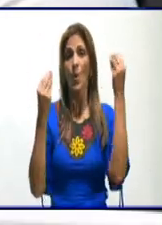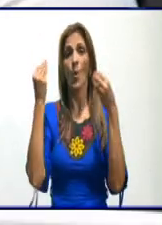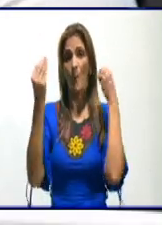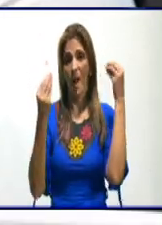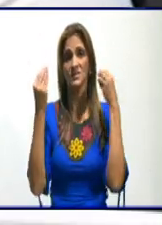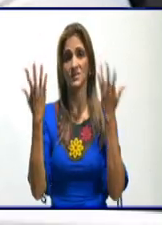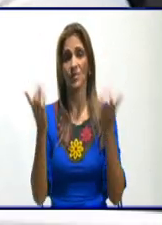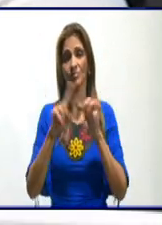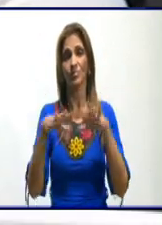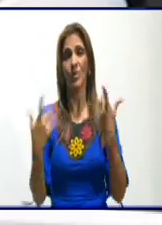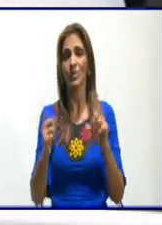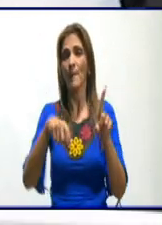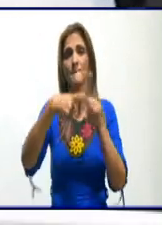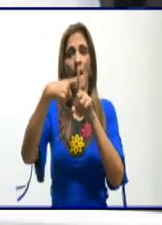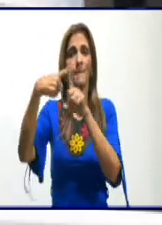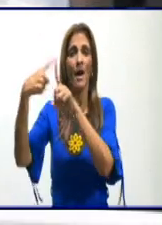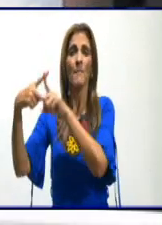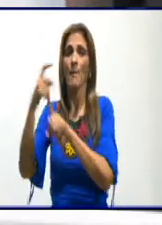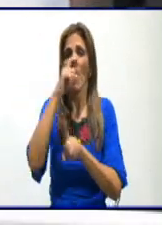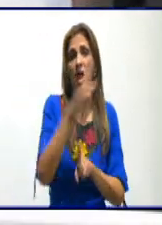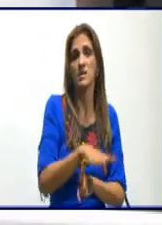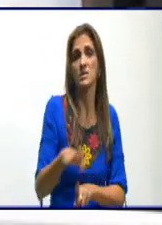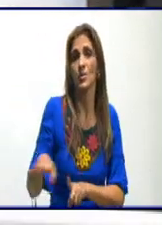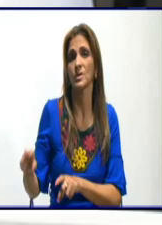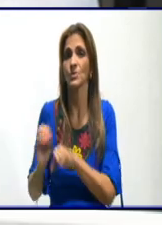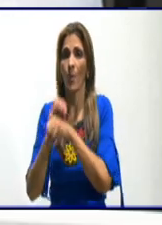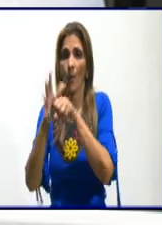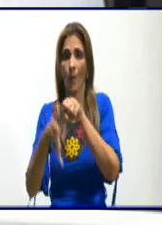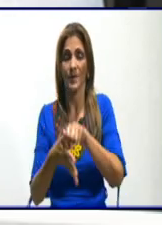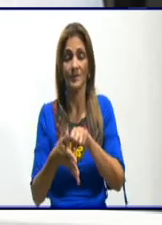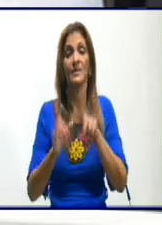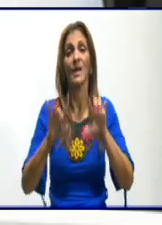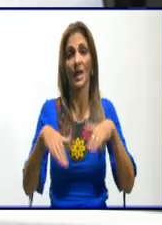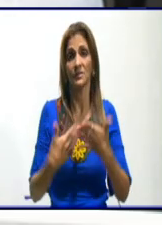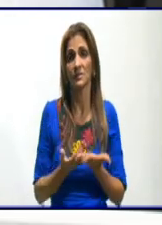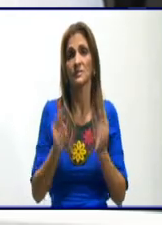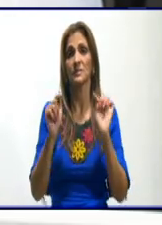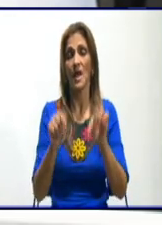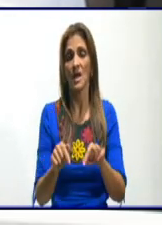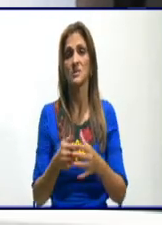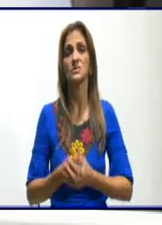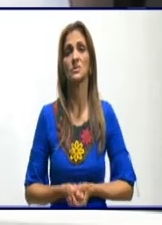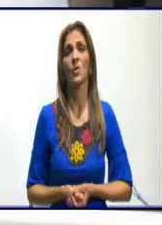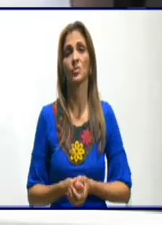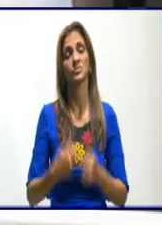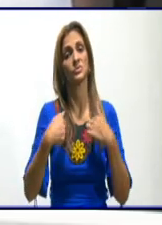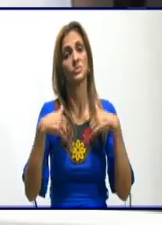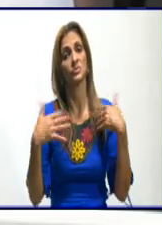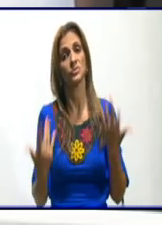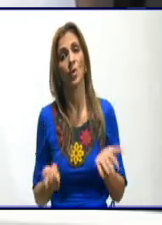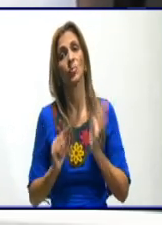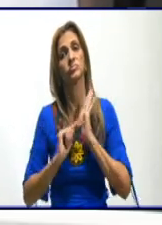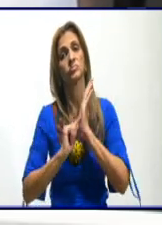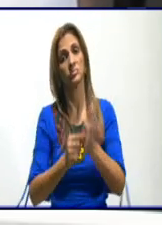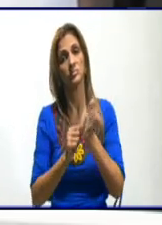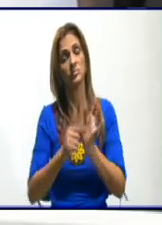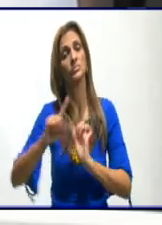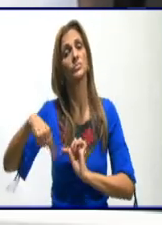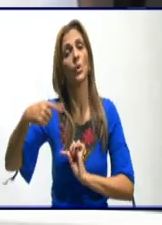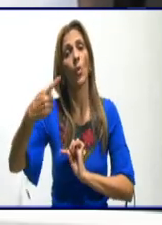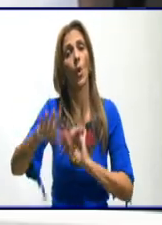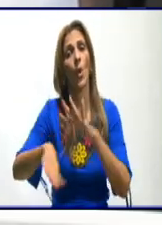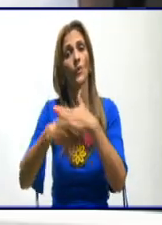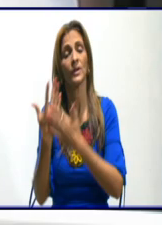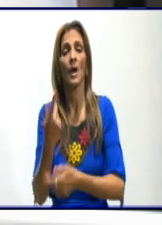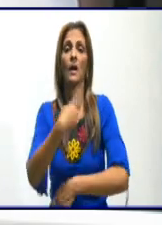seguimos incrementando los pacientes en la edad pediátrica, lo cual yo hago referencia todos los días a la responsabilidad que